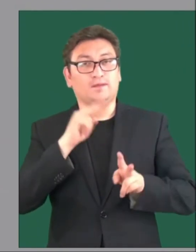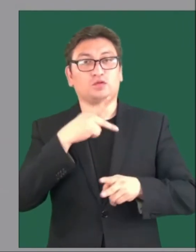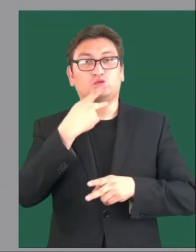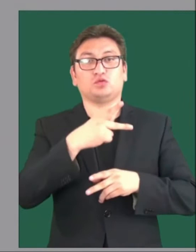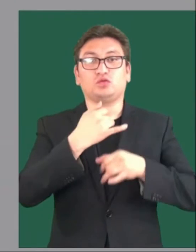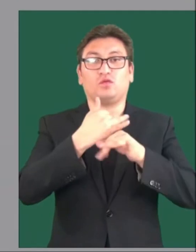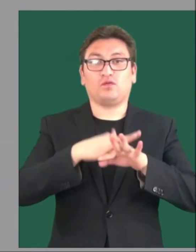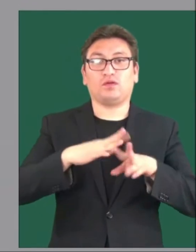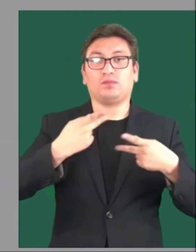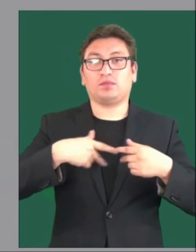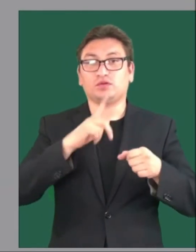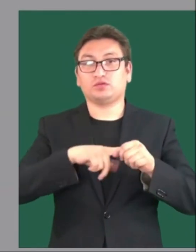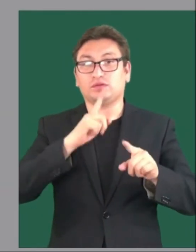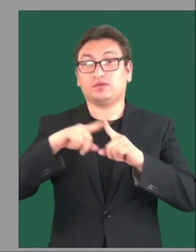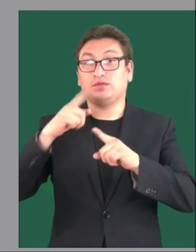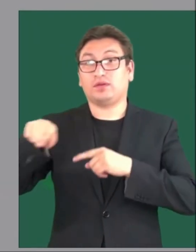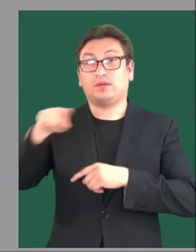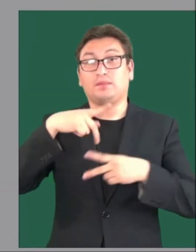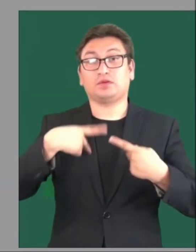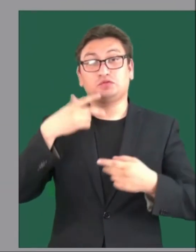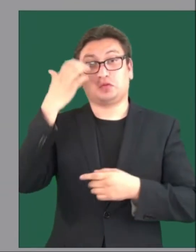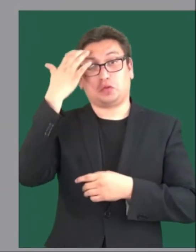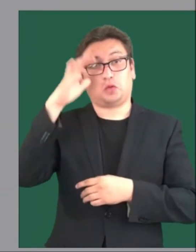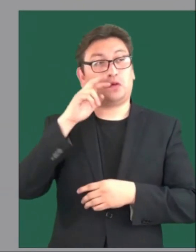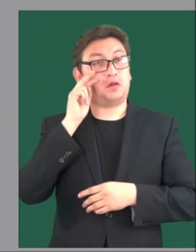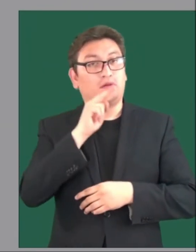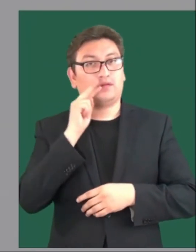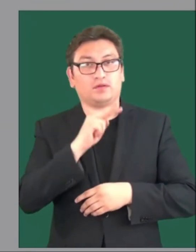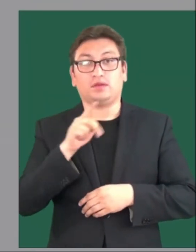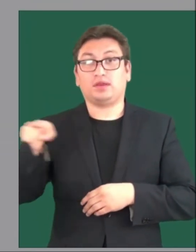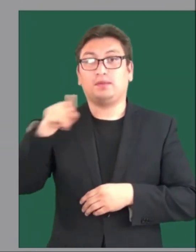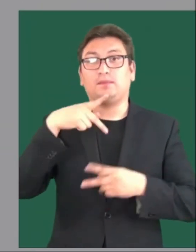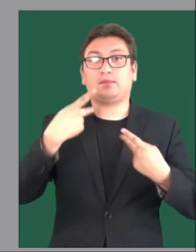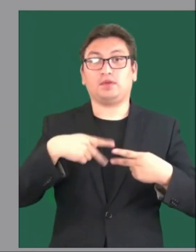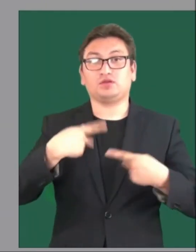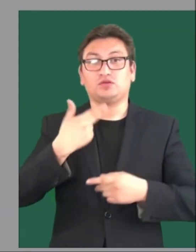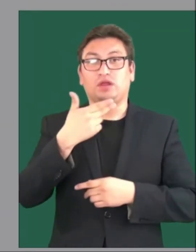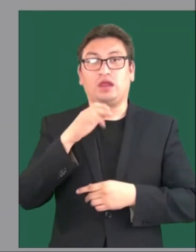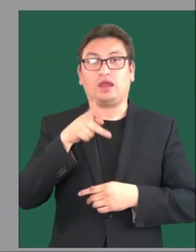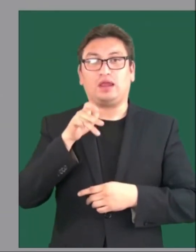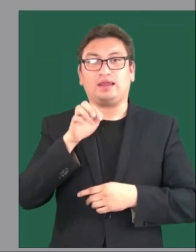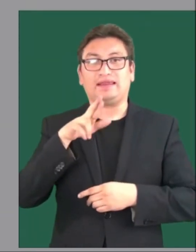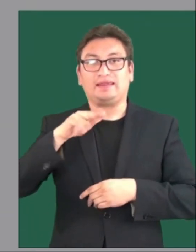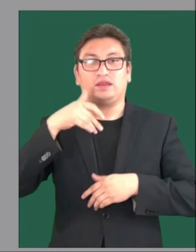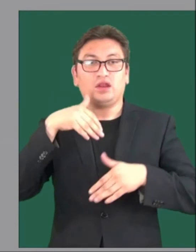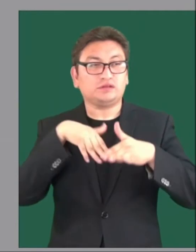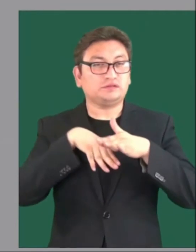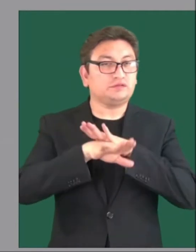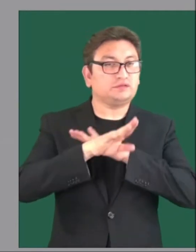lleguen a desconocidos, estar más expuesto a los hackers e incluso ser más fácil de geolocalizar.